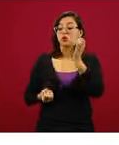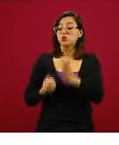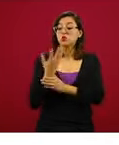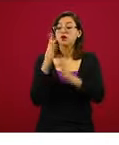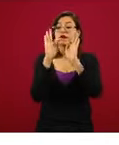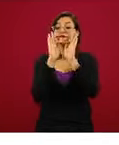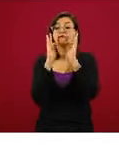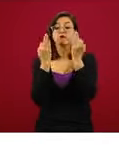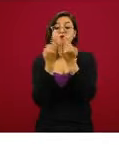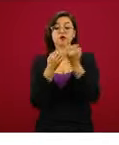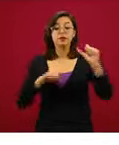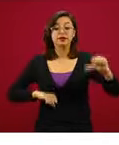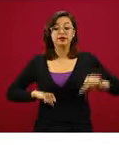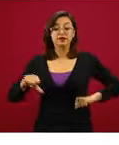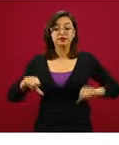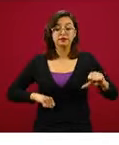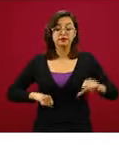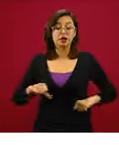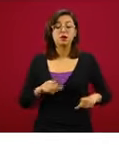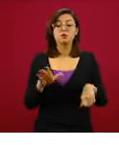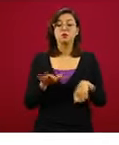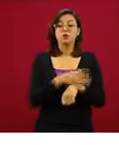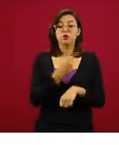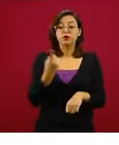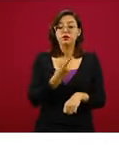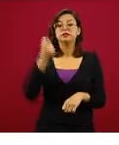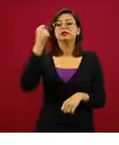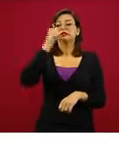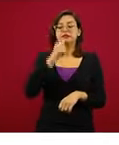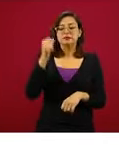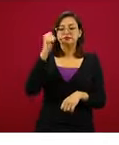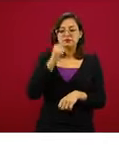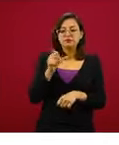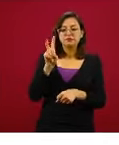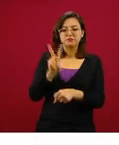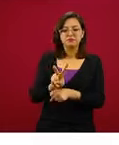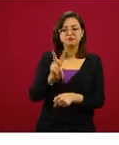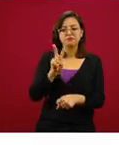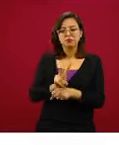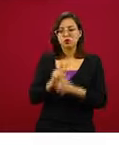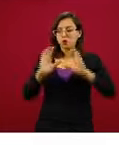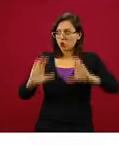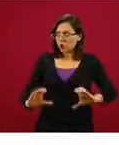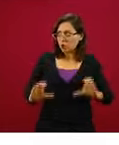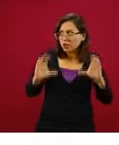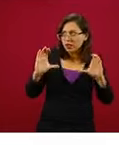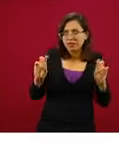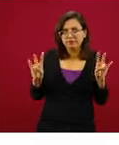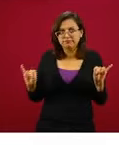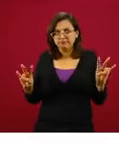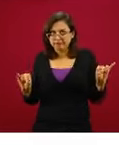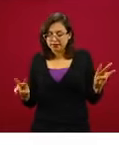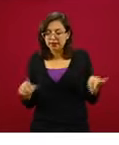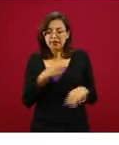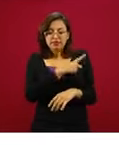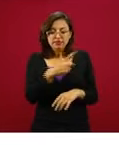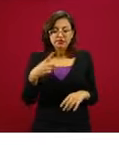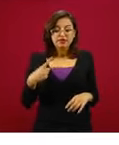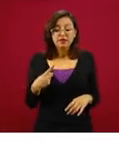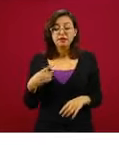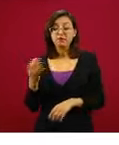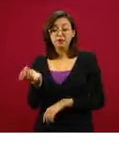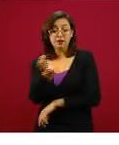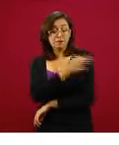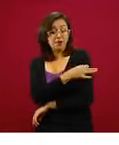Porque vamos a estar todo el tiempo sabiendo que tenemos que seguir cuidándonos. Todavía no hay